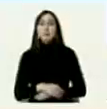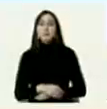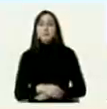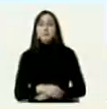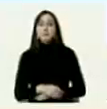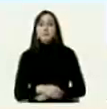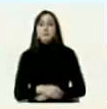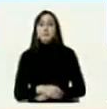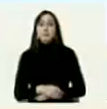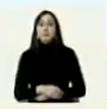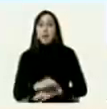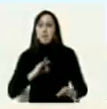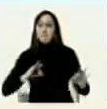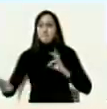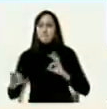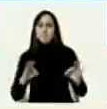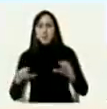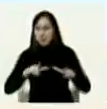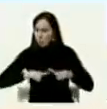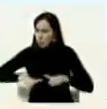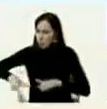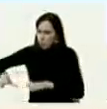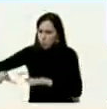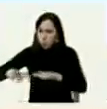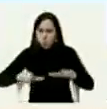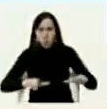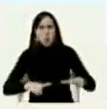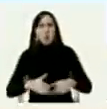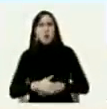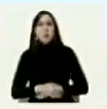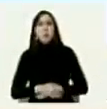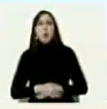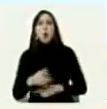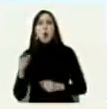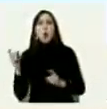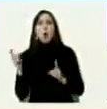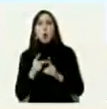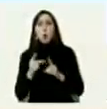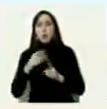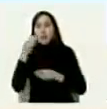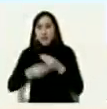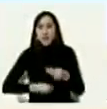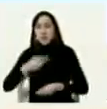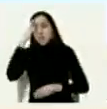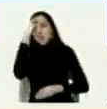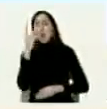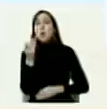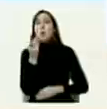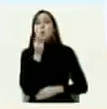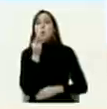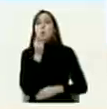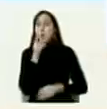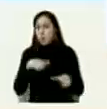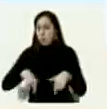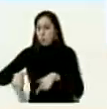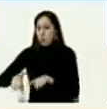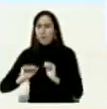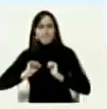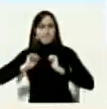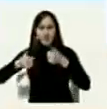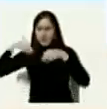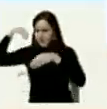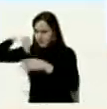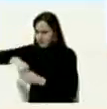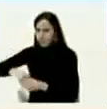se preparó el escenario un hotel de República Dominicana se anunció la